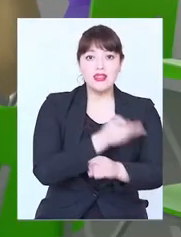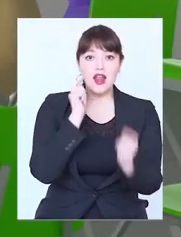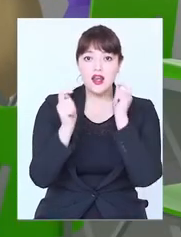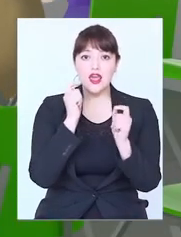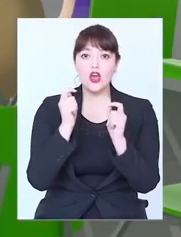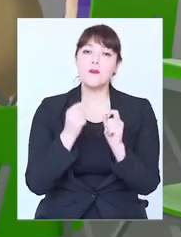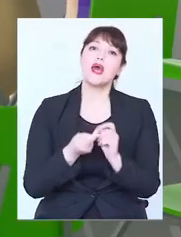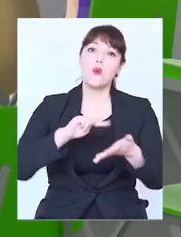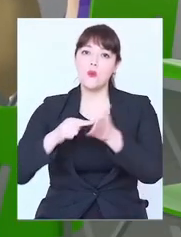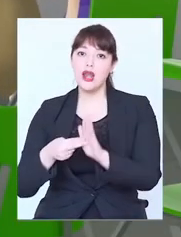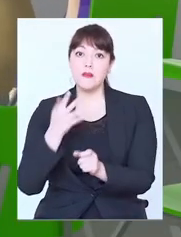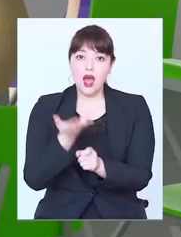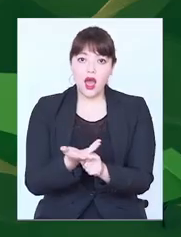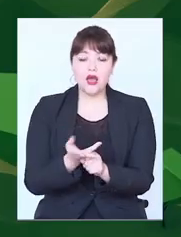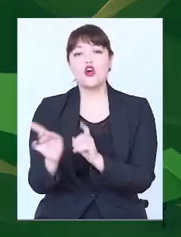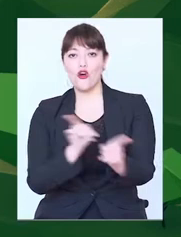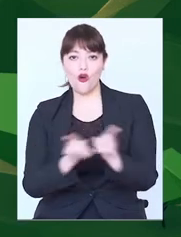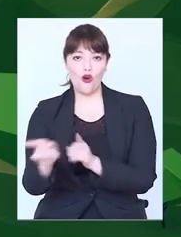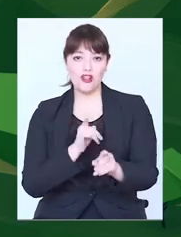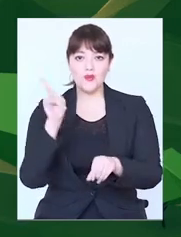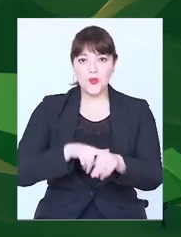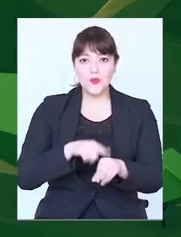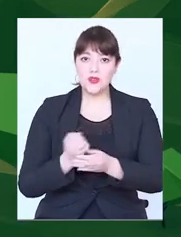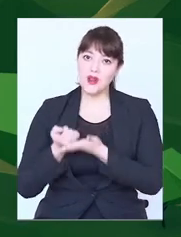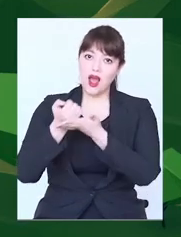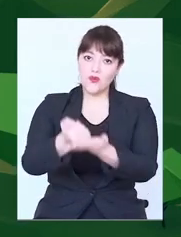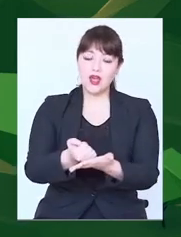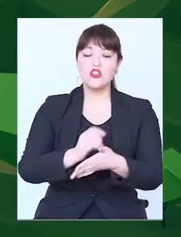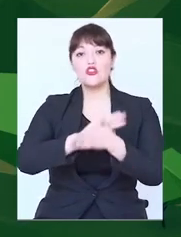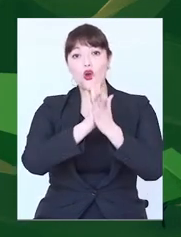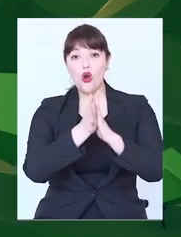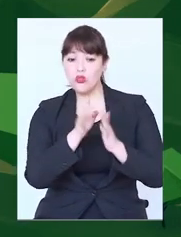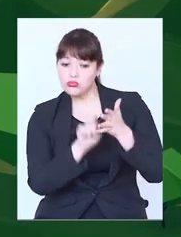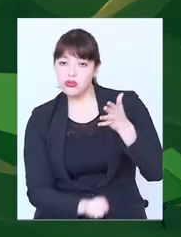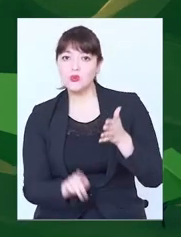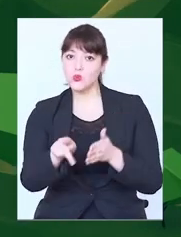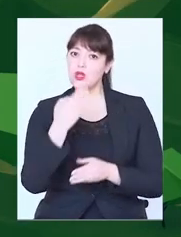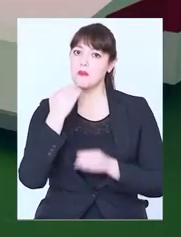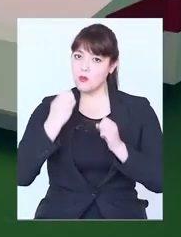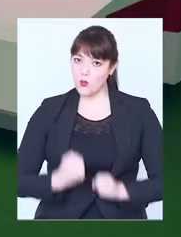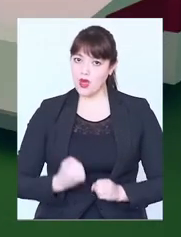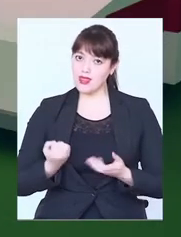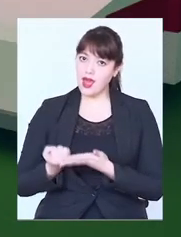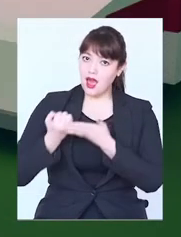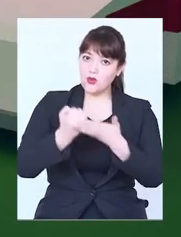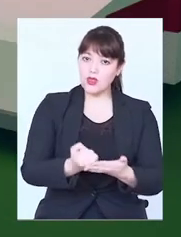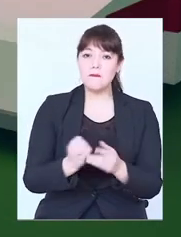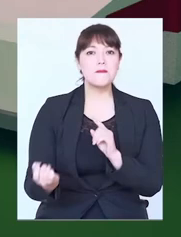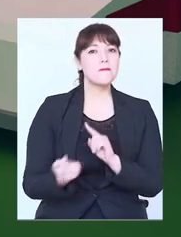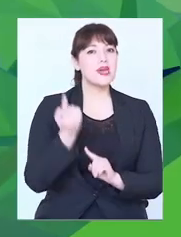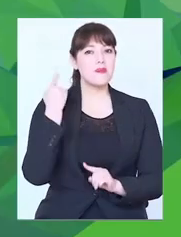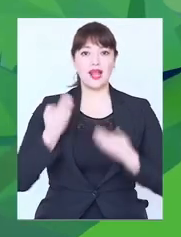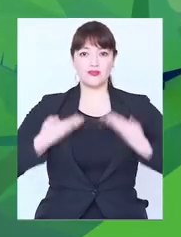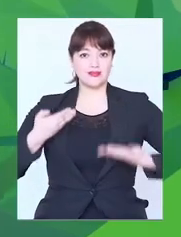riesgos, preparándote para enfrentar amenazas y coordinan al momento de una emergencia. En todo esto, tú también eres protagonista. Tú eres la